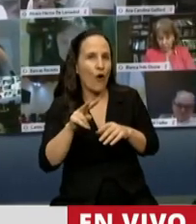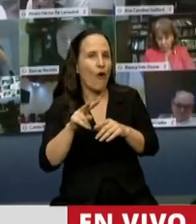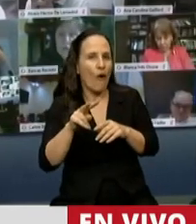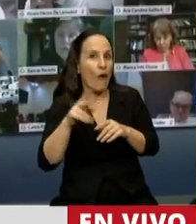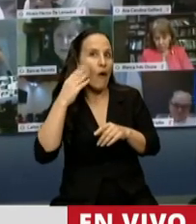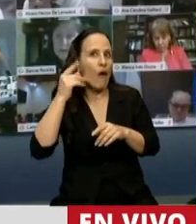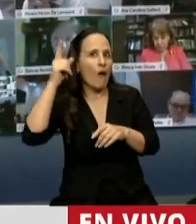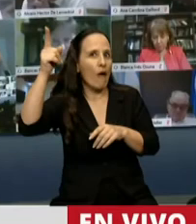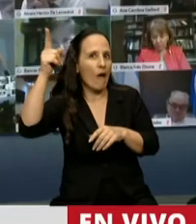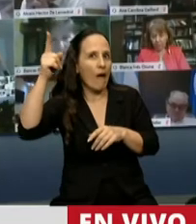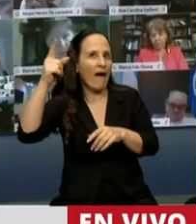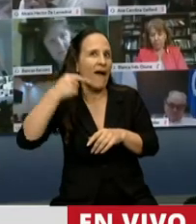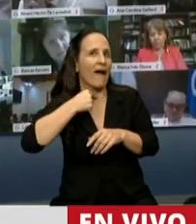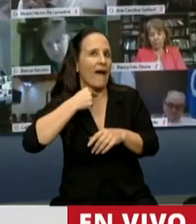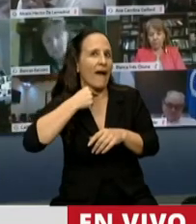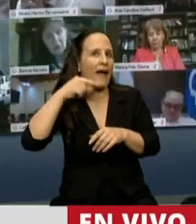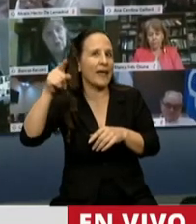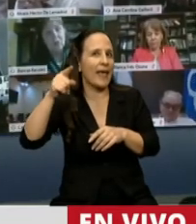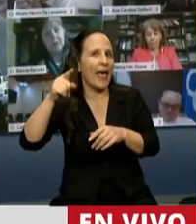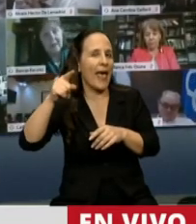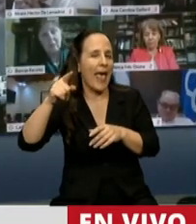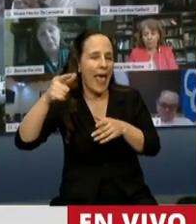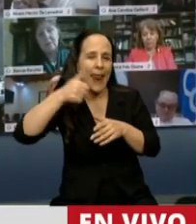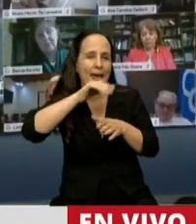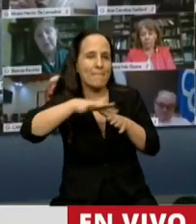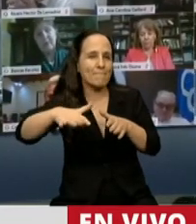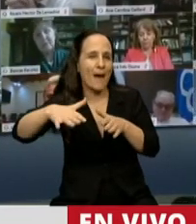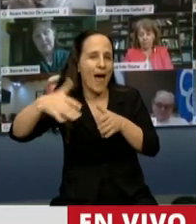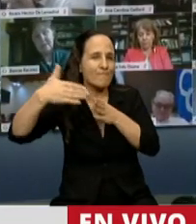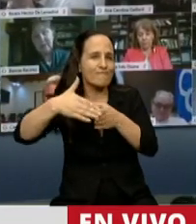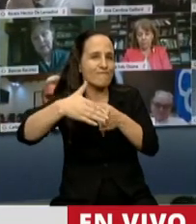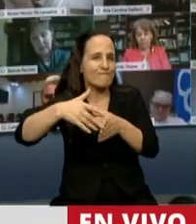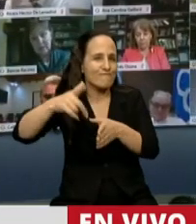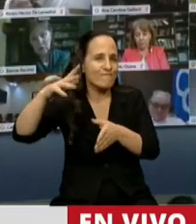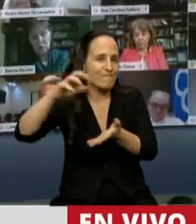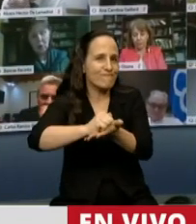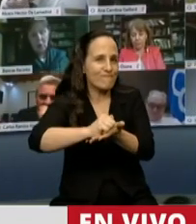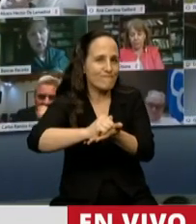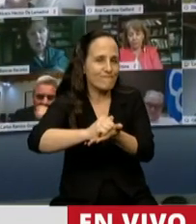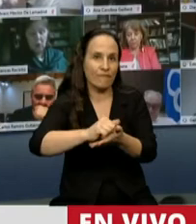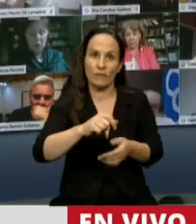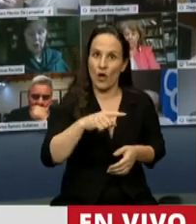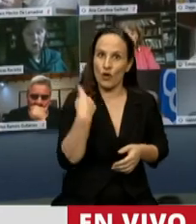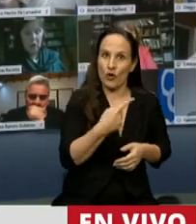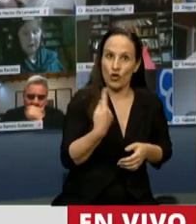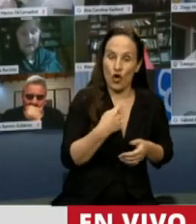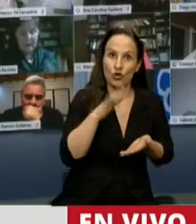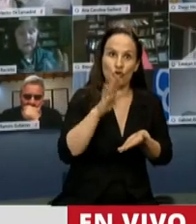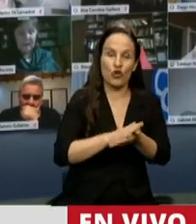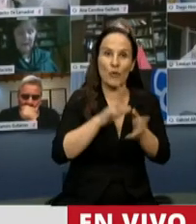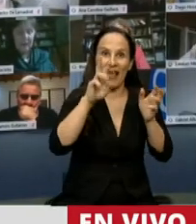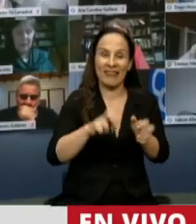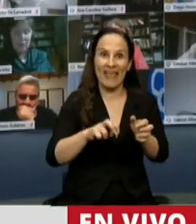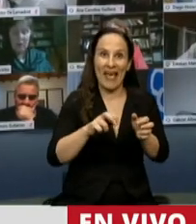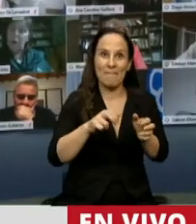está tratando de consolidar fuertemente la presencia en el Atlántico Sur. Nosotros, con la ratificación de los límites